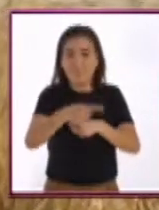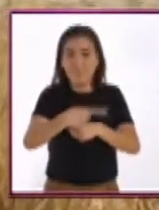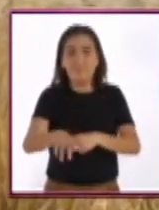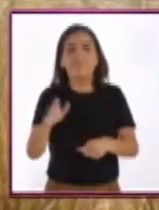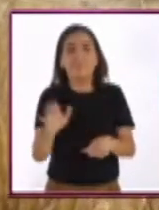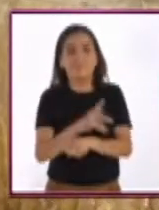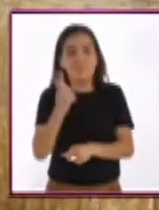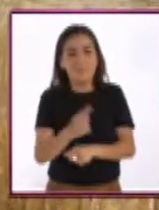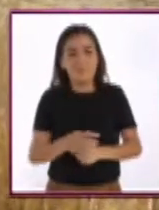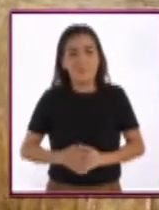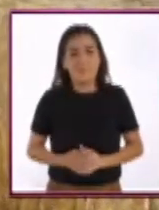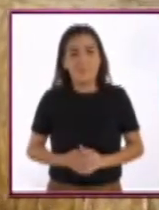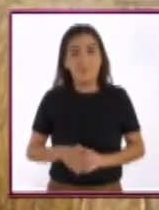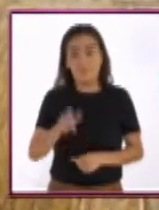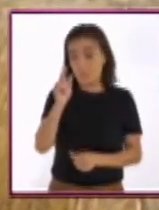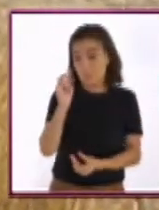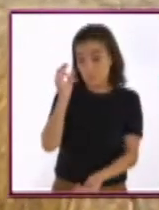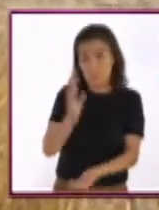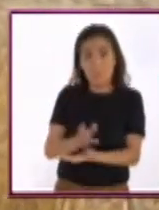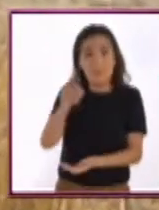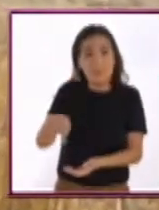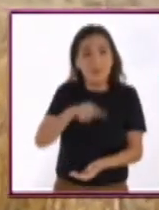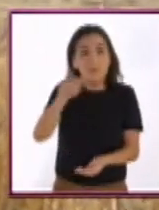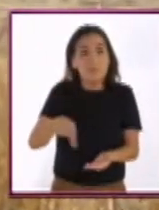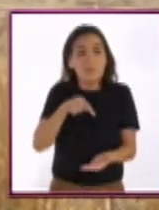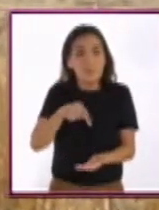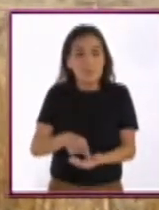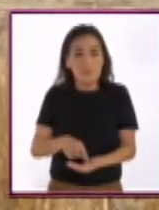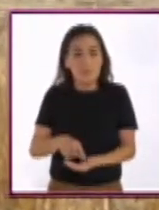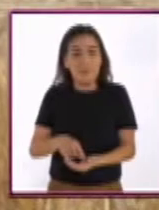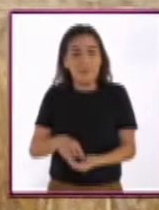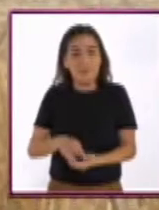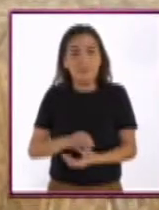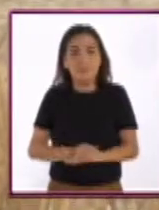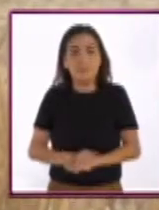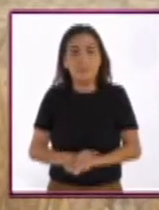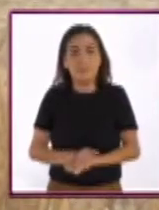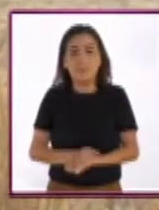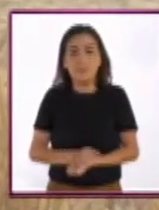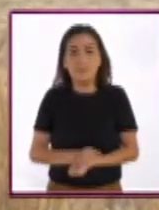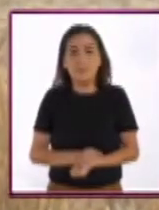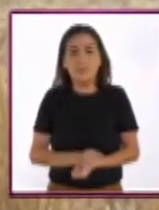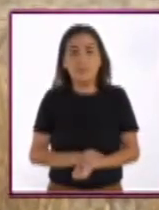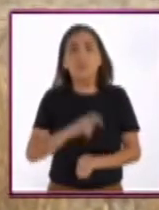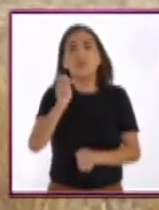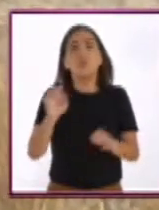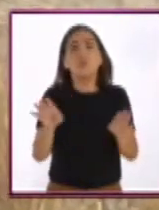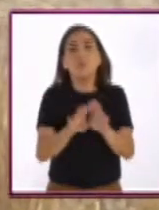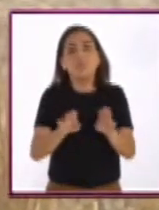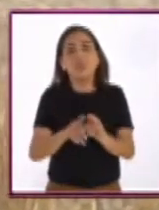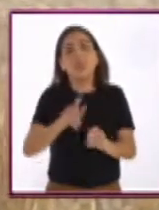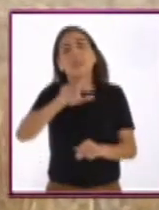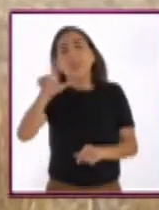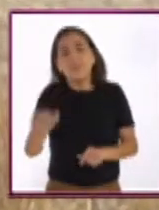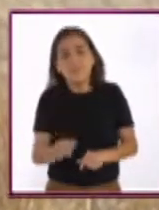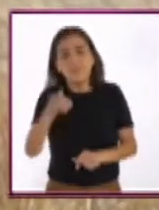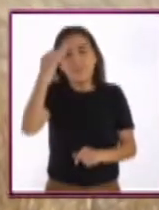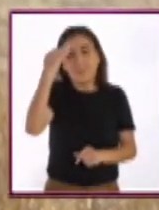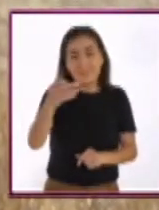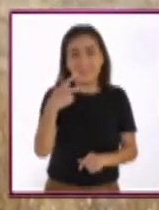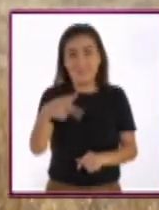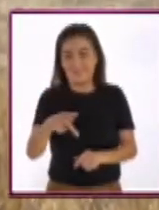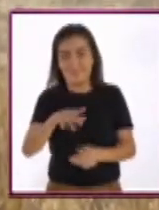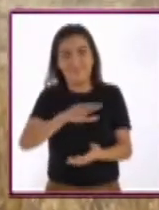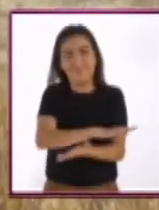invasora, y que no se iba a quedar en los lugares en los cuales se plantaba. Poco